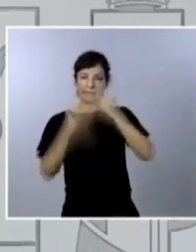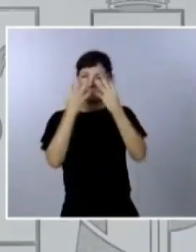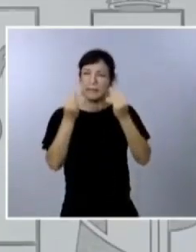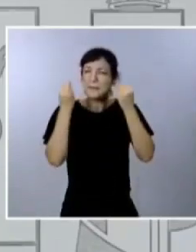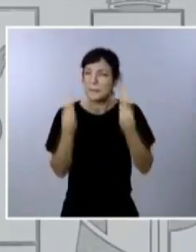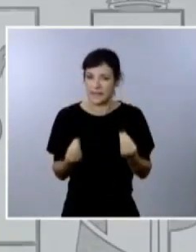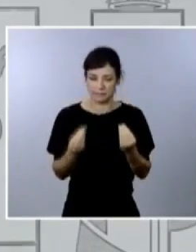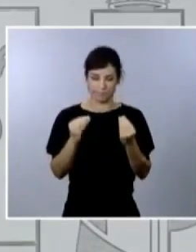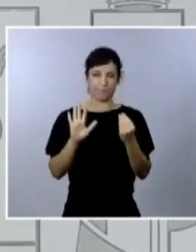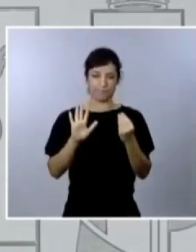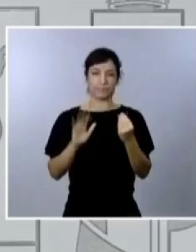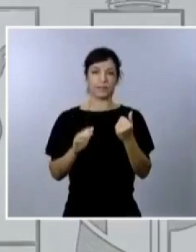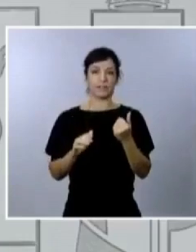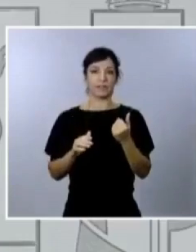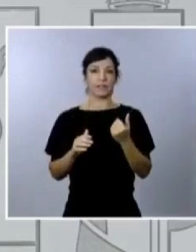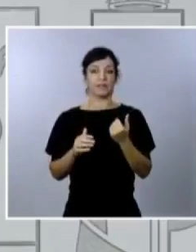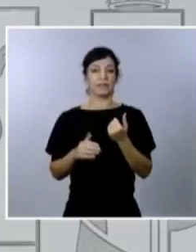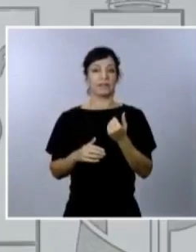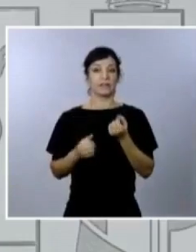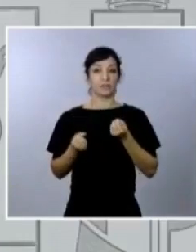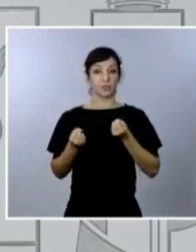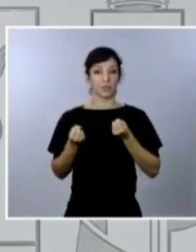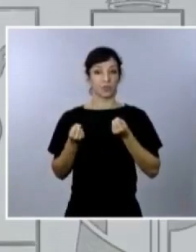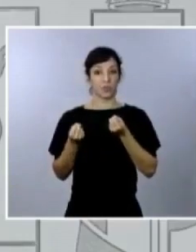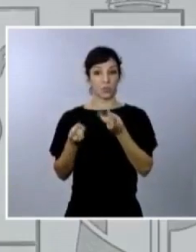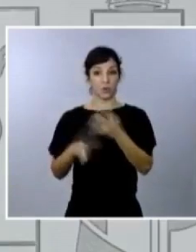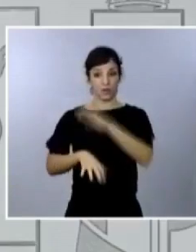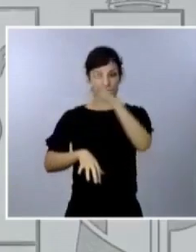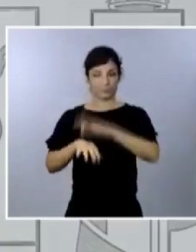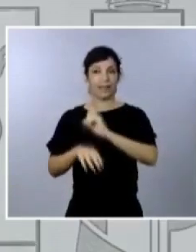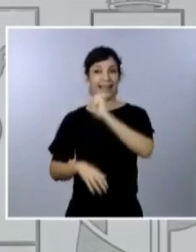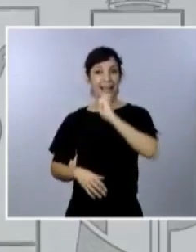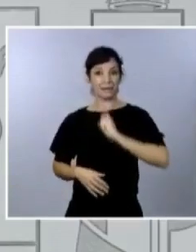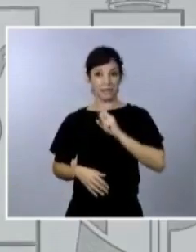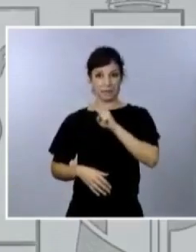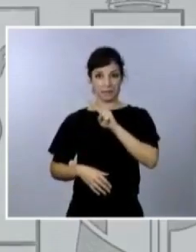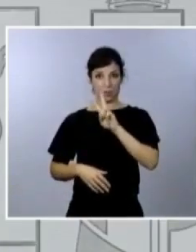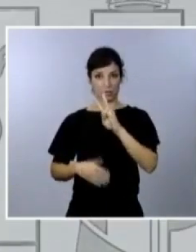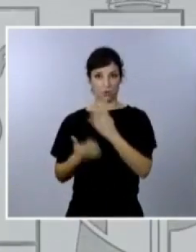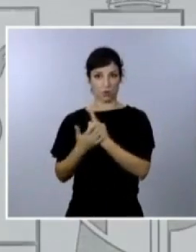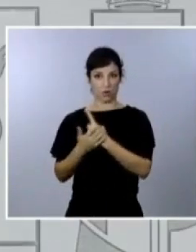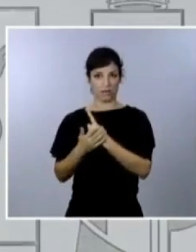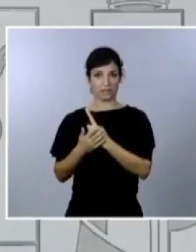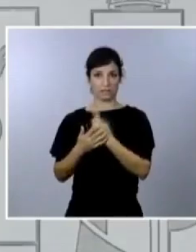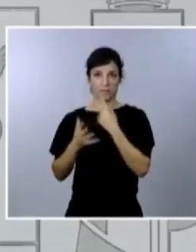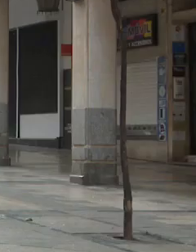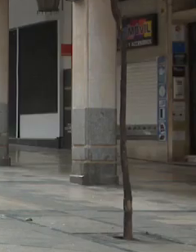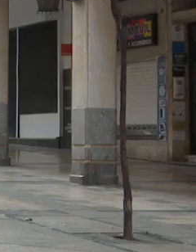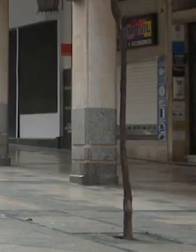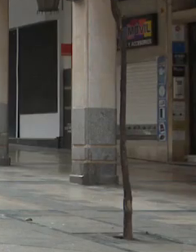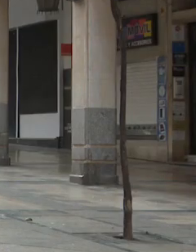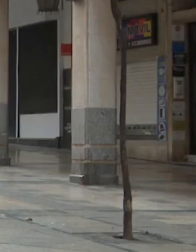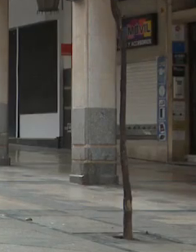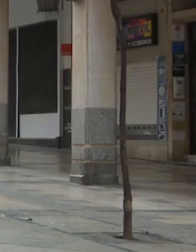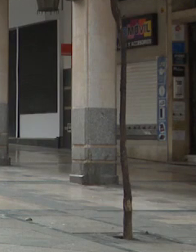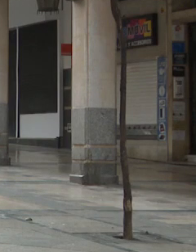El BOE publica hoy las dos órdenes ministeriales de Hacienda que establecen el reparto de los 8.000 millones restantes del fondo COVID a las